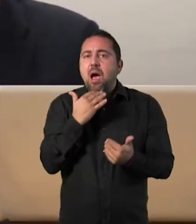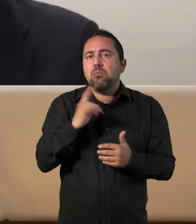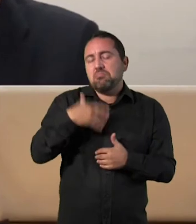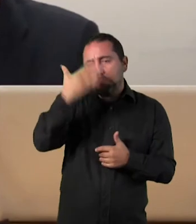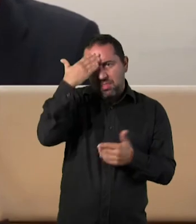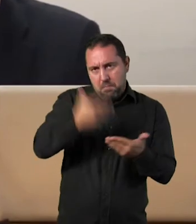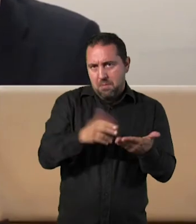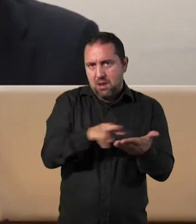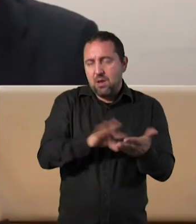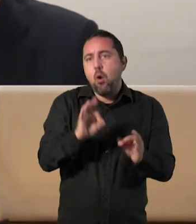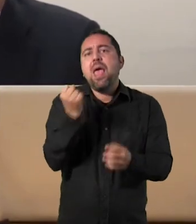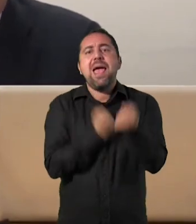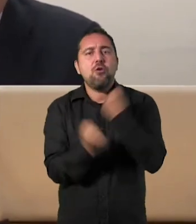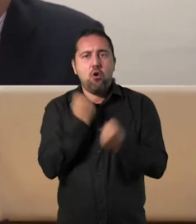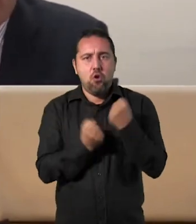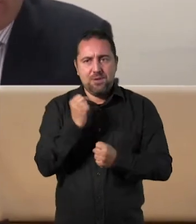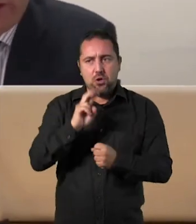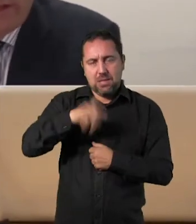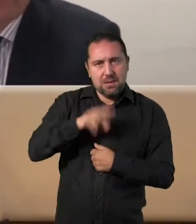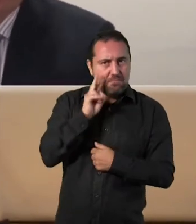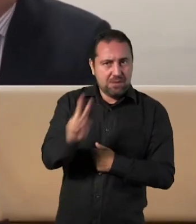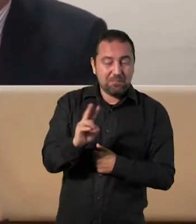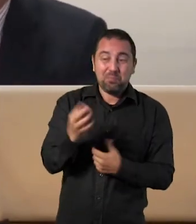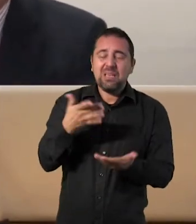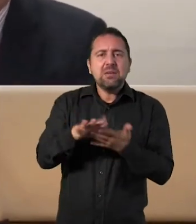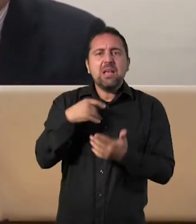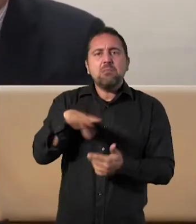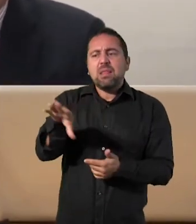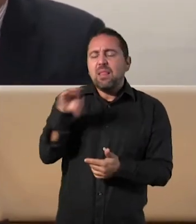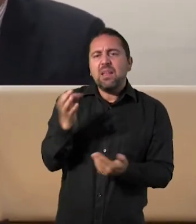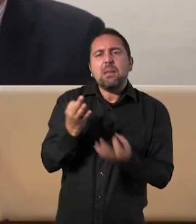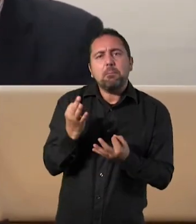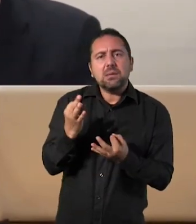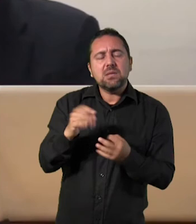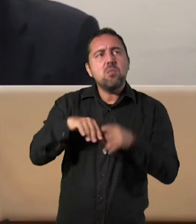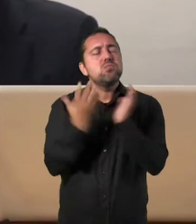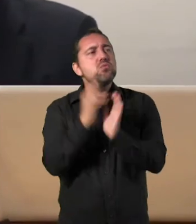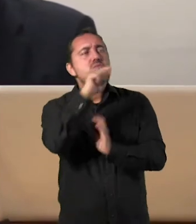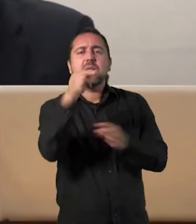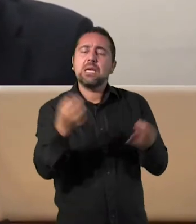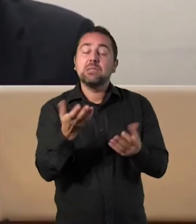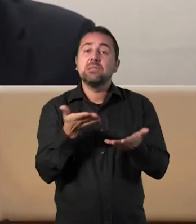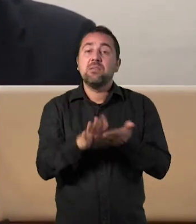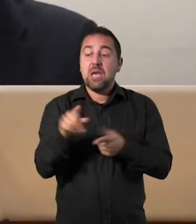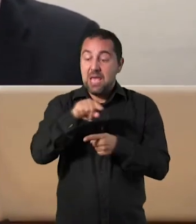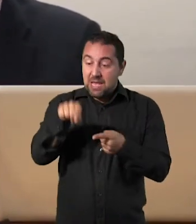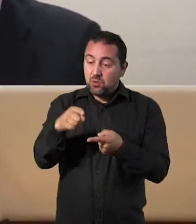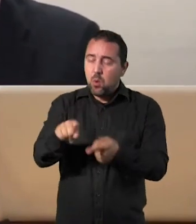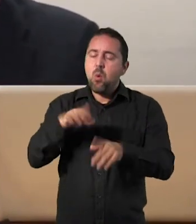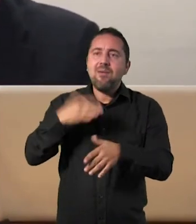entender qué está pasando ahí fuera, porque eso os va a orientar a vosotros en la vida. Hay que